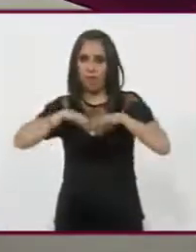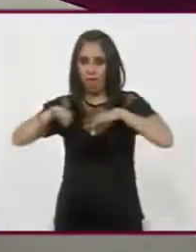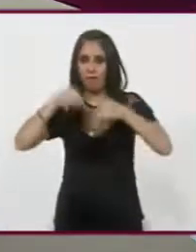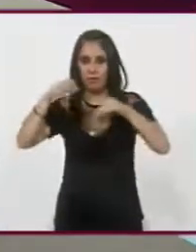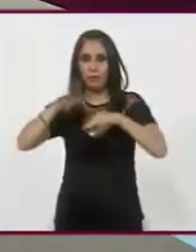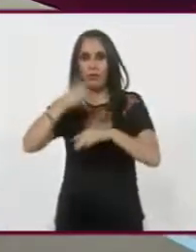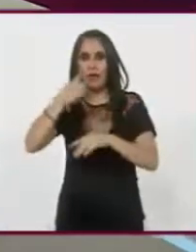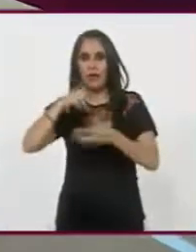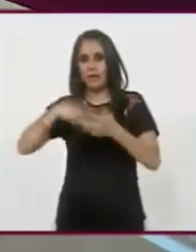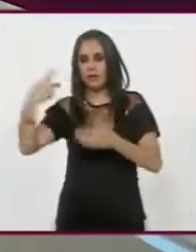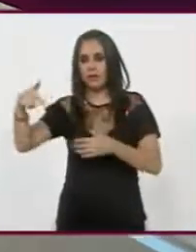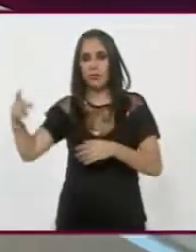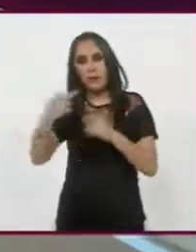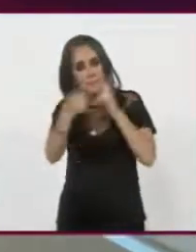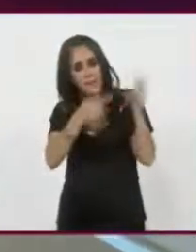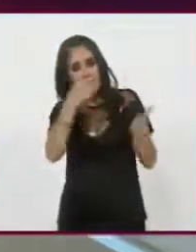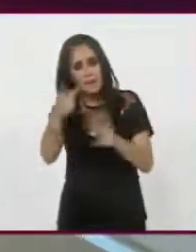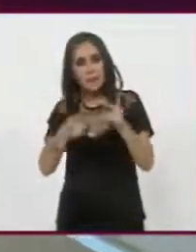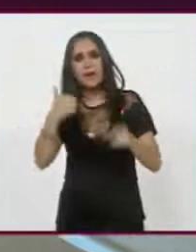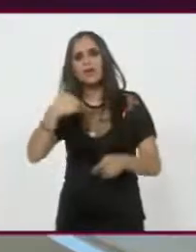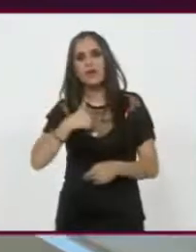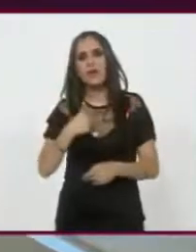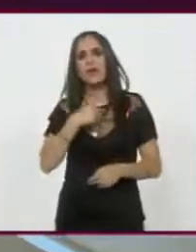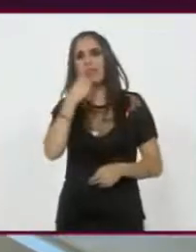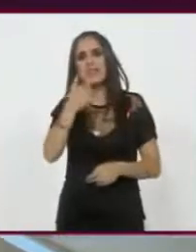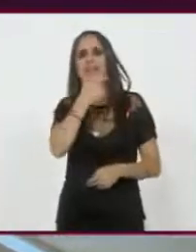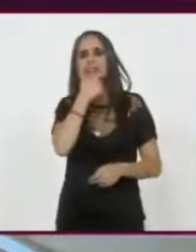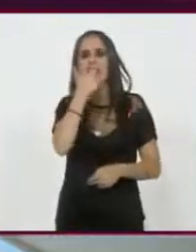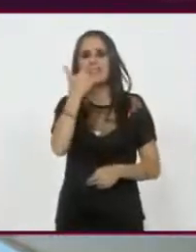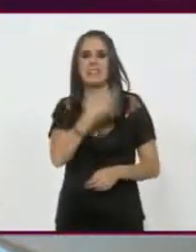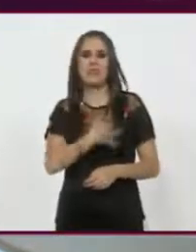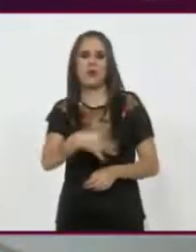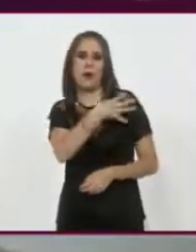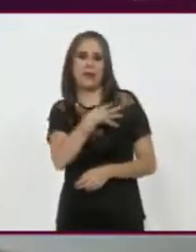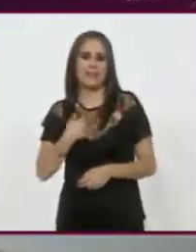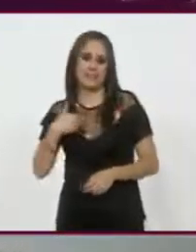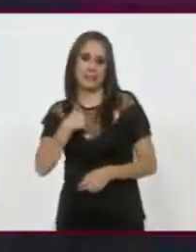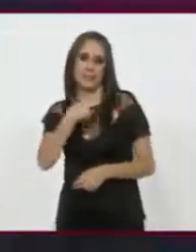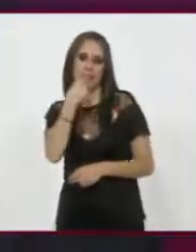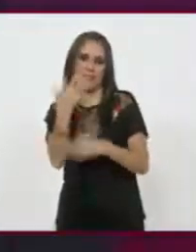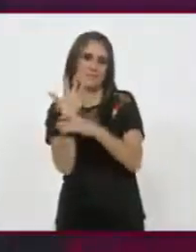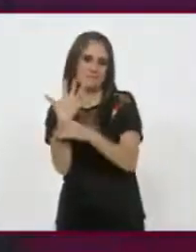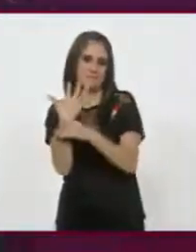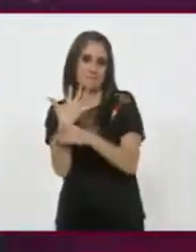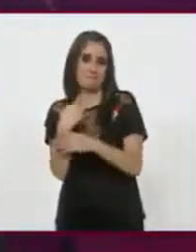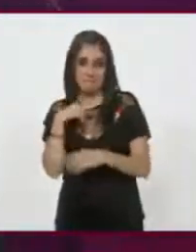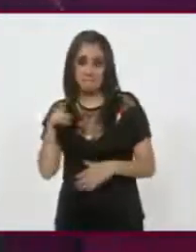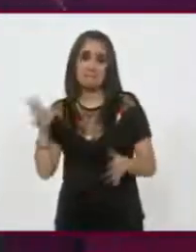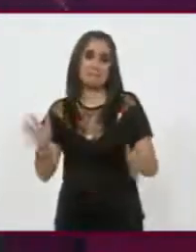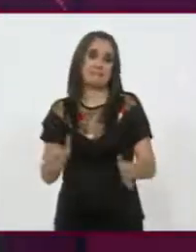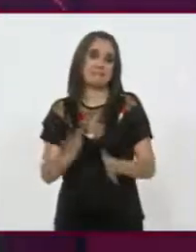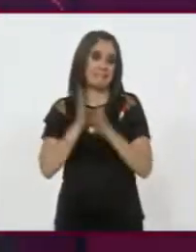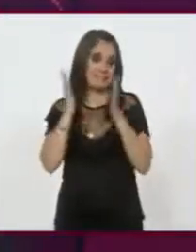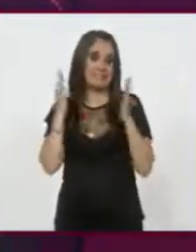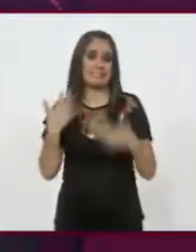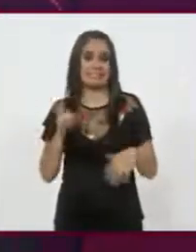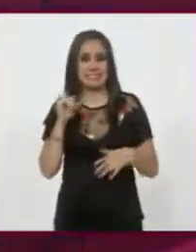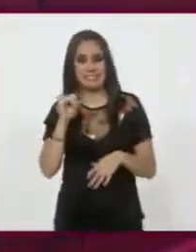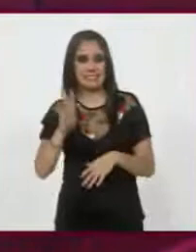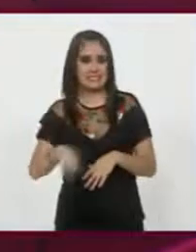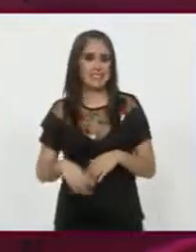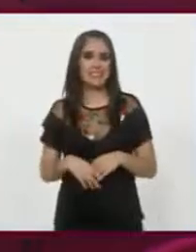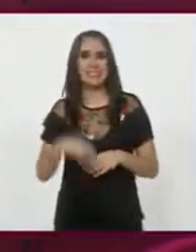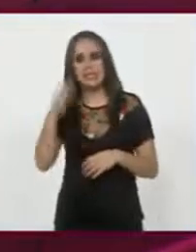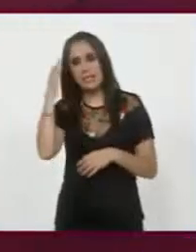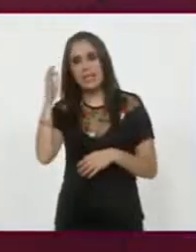encuestas, por tus calificaciones... No, por mi pronóstico, Inglaterra, Croce. Ah, sí, no, y ahí sí me hubiera sorprendido. Yo dije que si